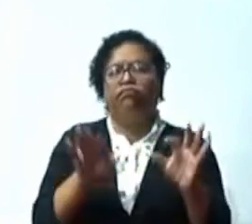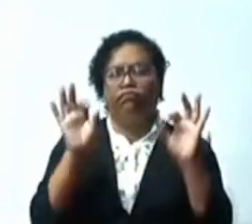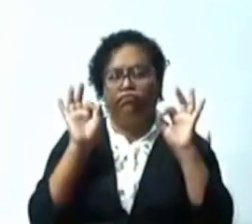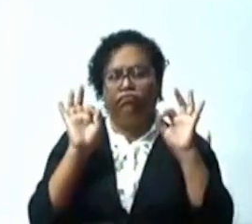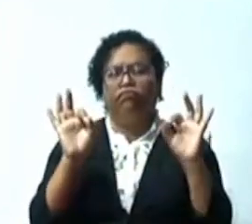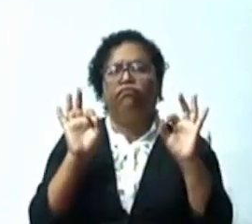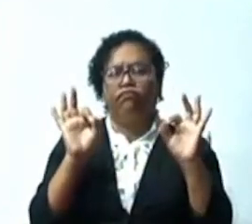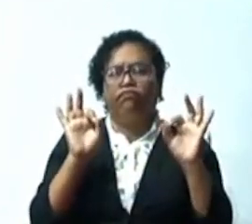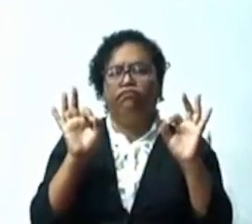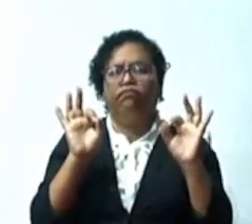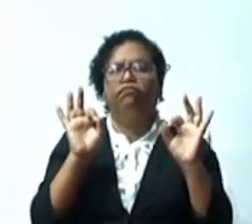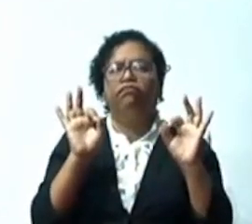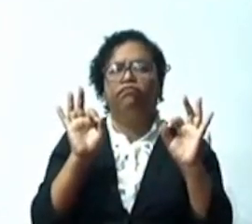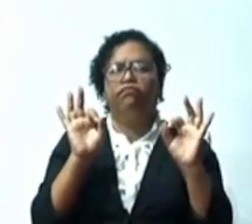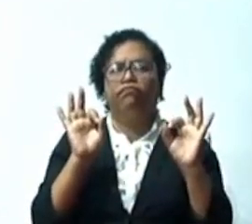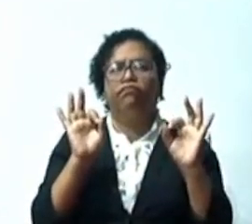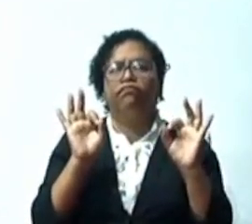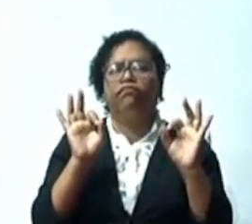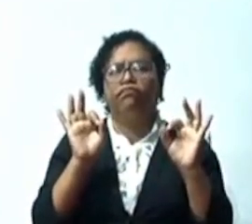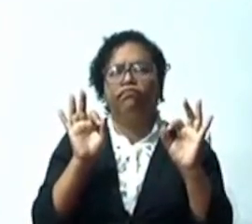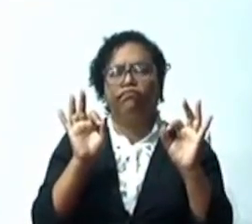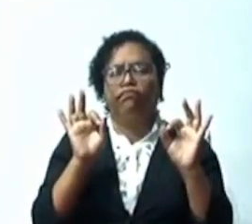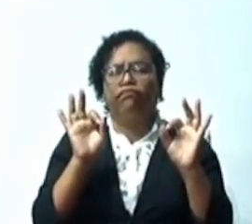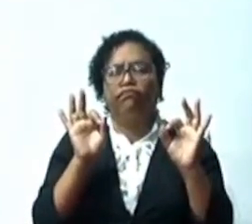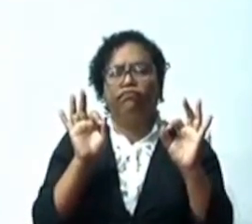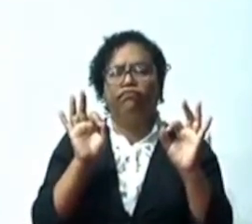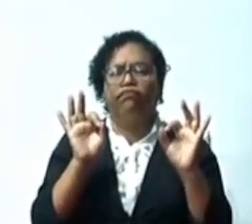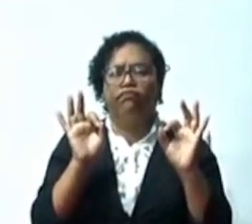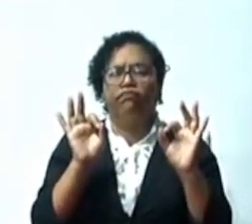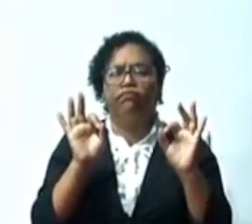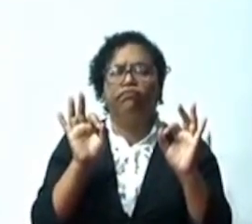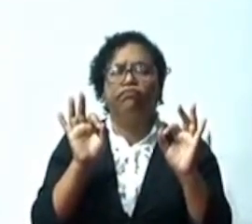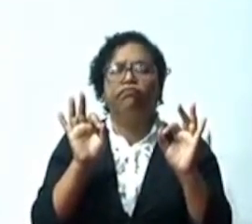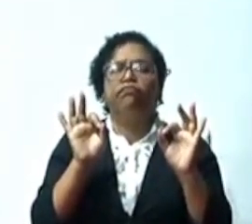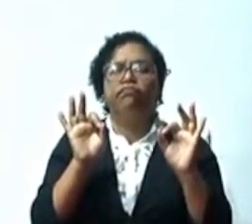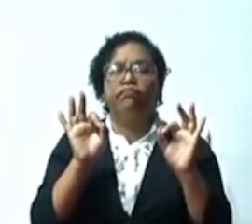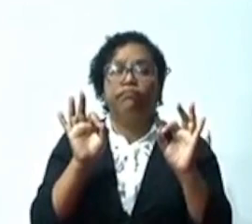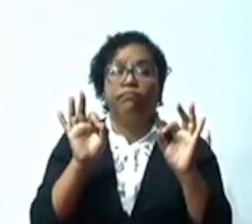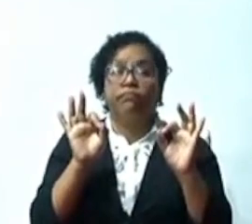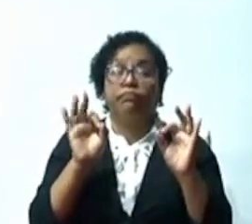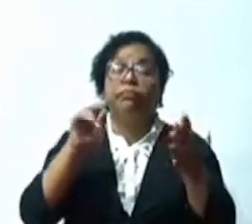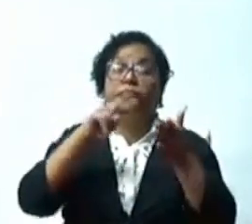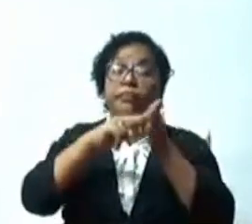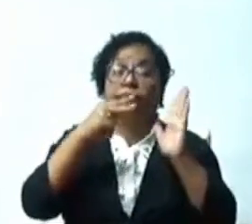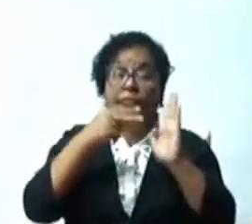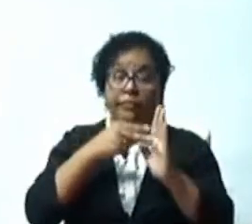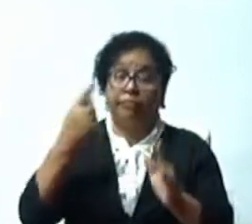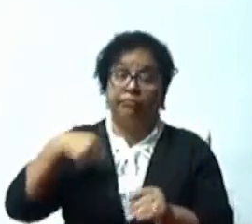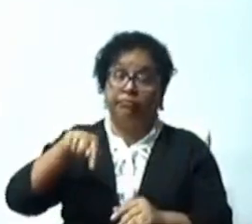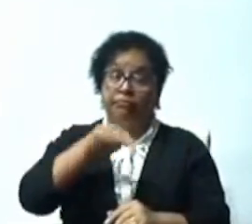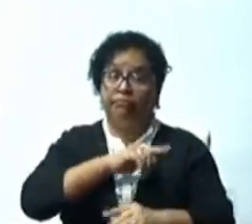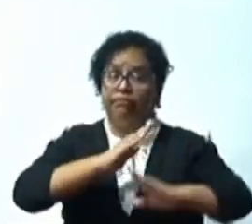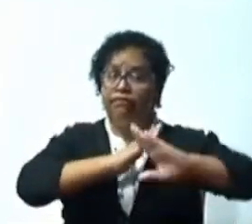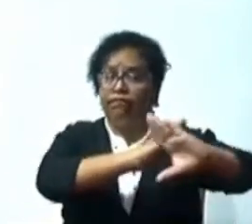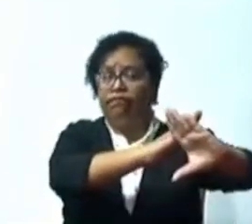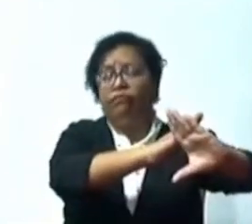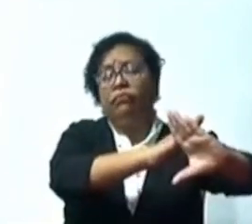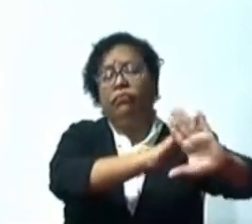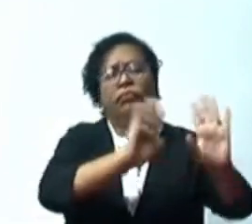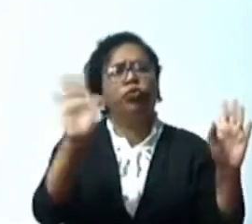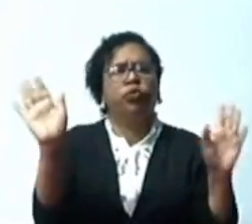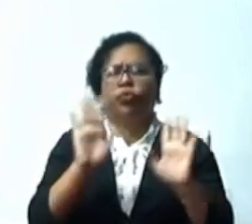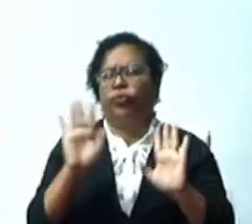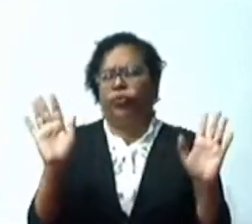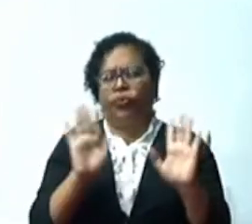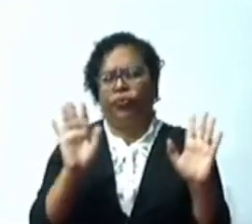no está opuesto de fondo a la aprobación de este